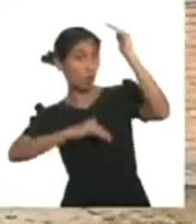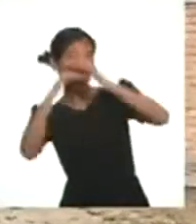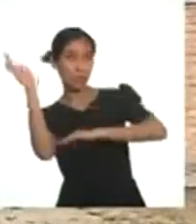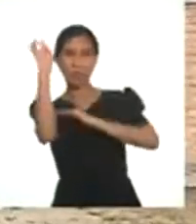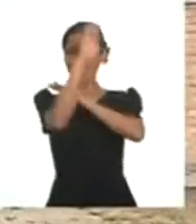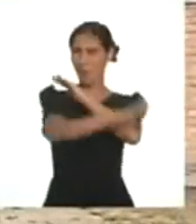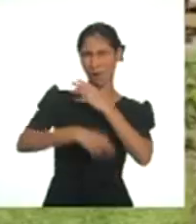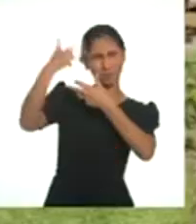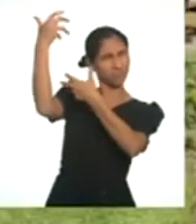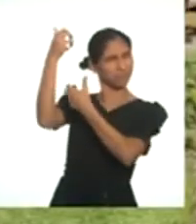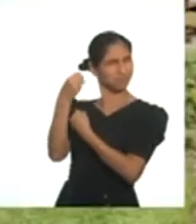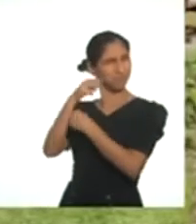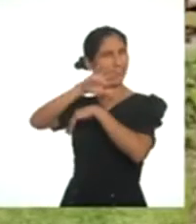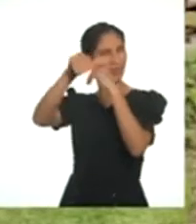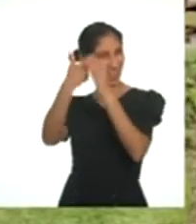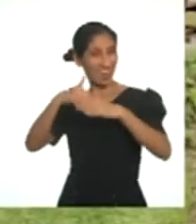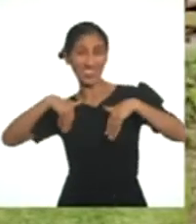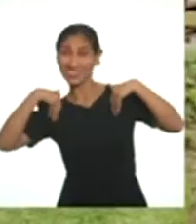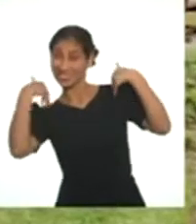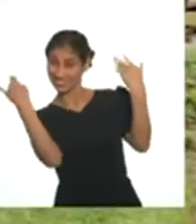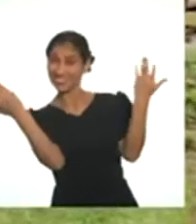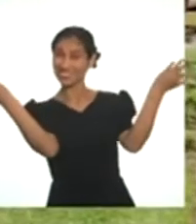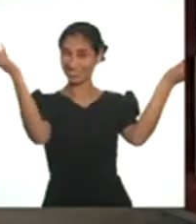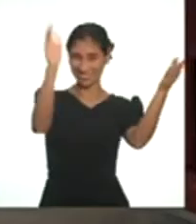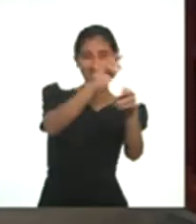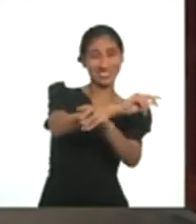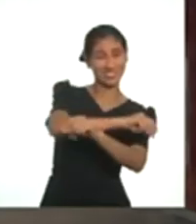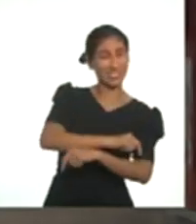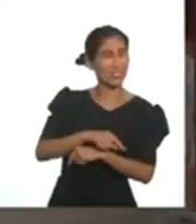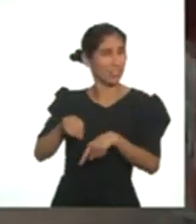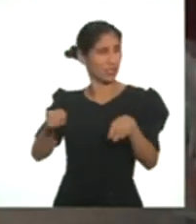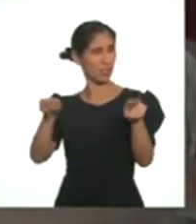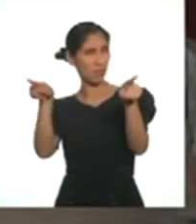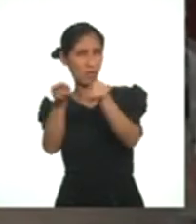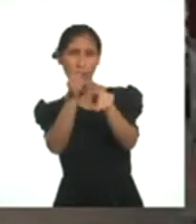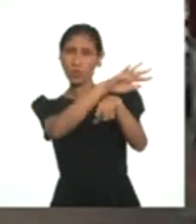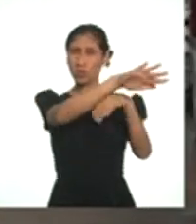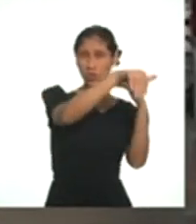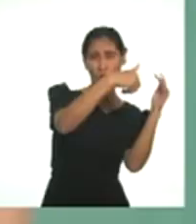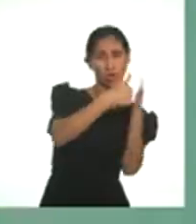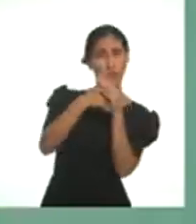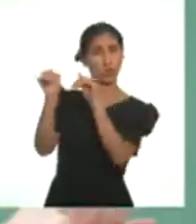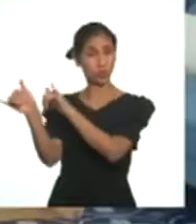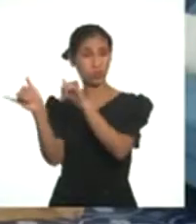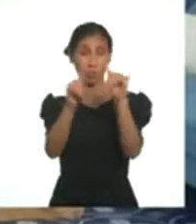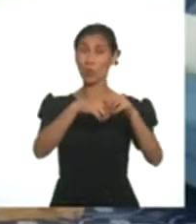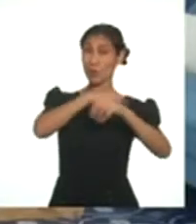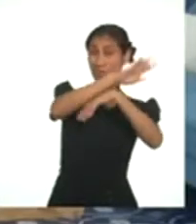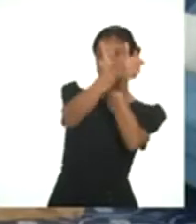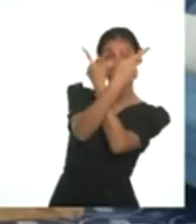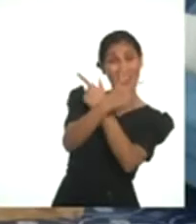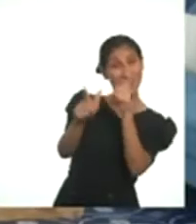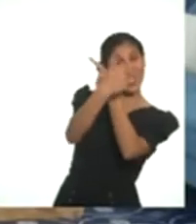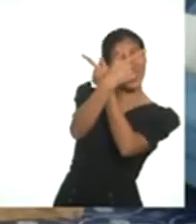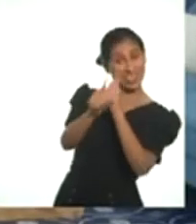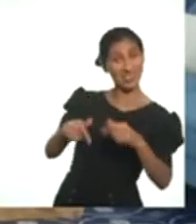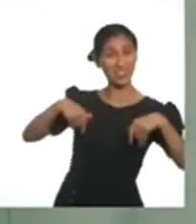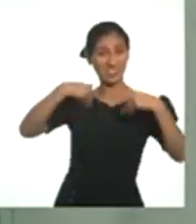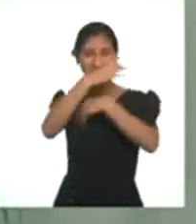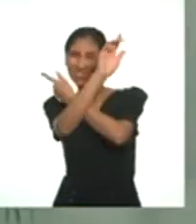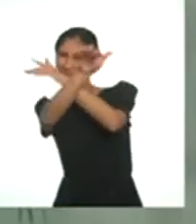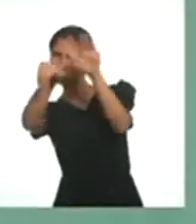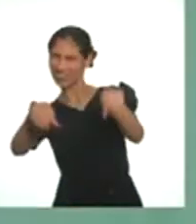un país más sostenible, ¡todo es posible! Guiados por un mismo sol, ¡somos libres, somos libres!